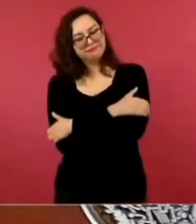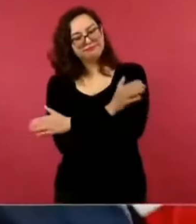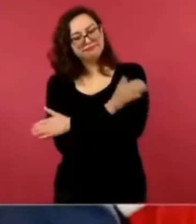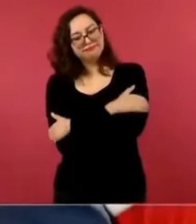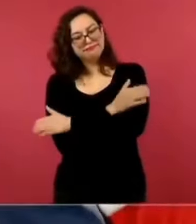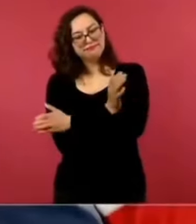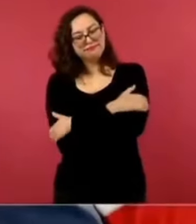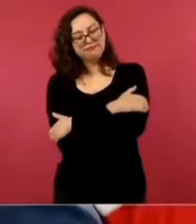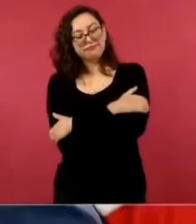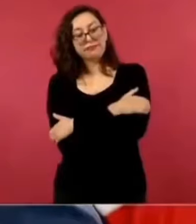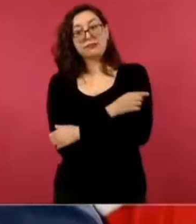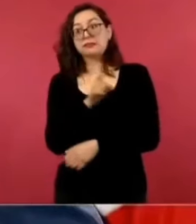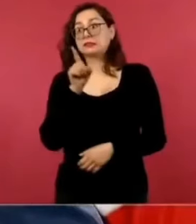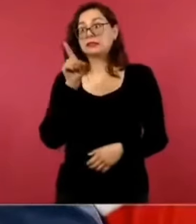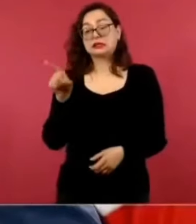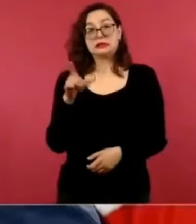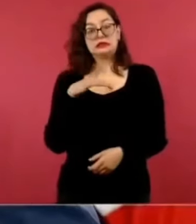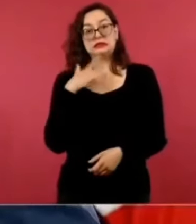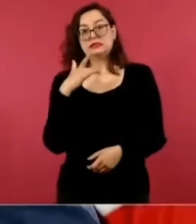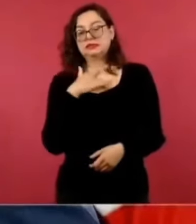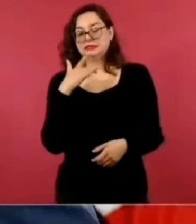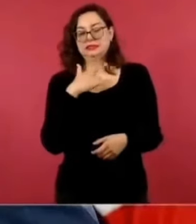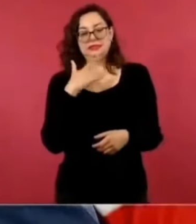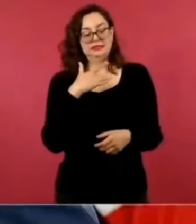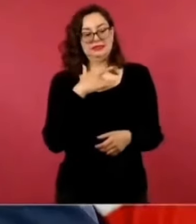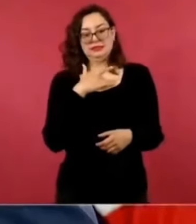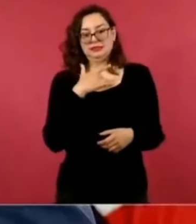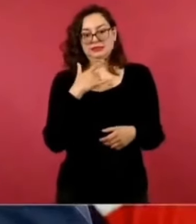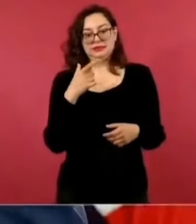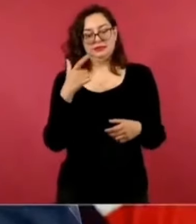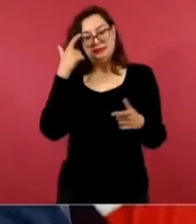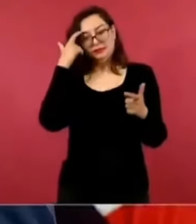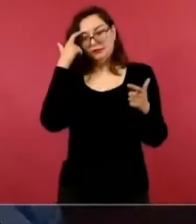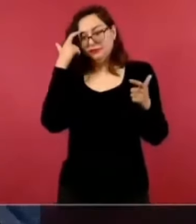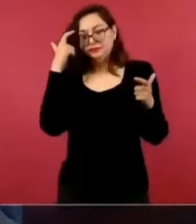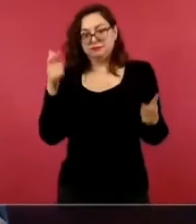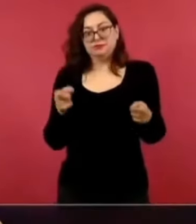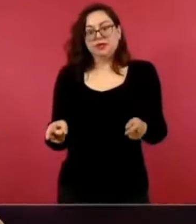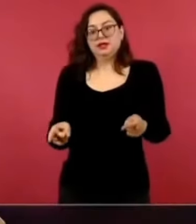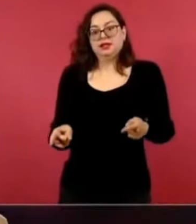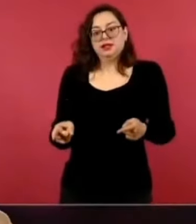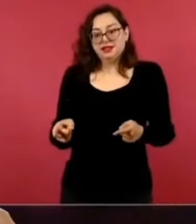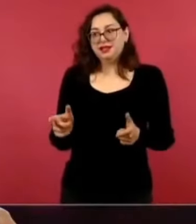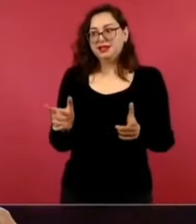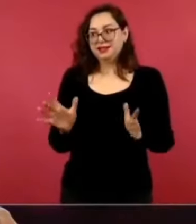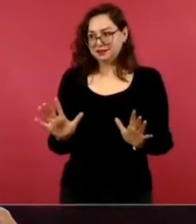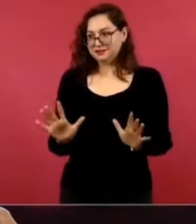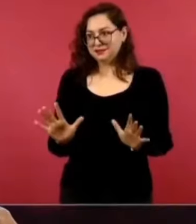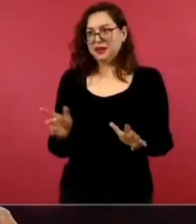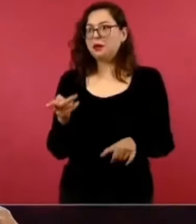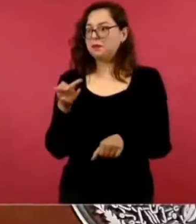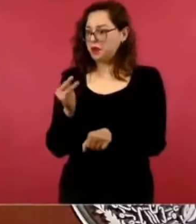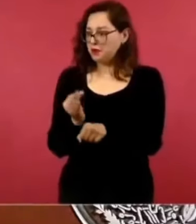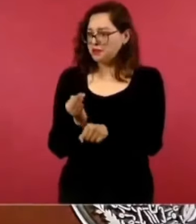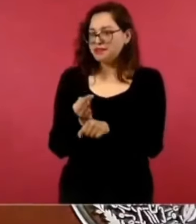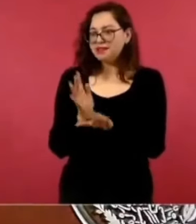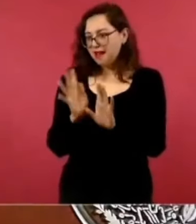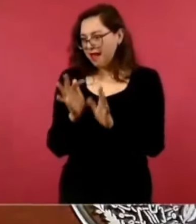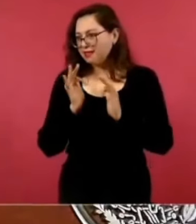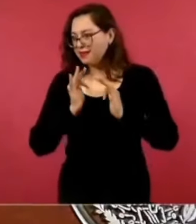patatús, pero está bien, está muy bien.